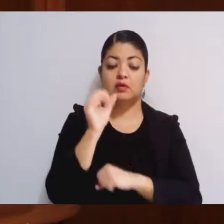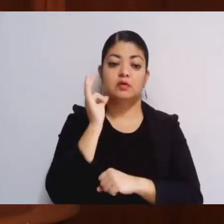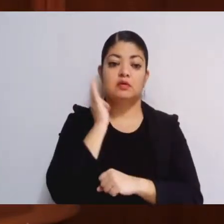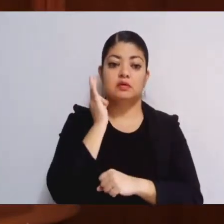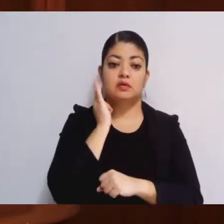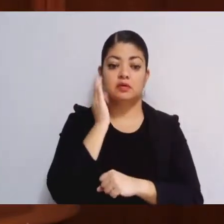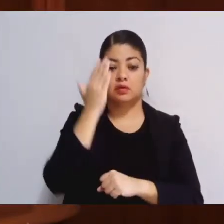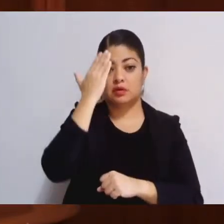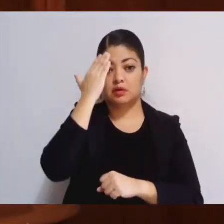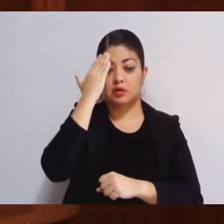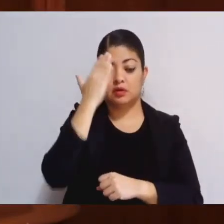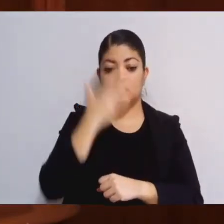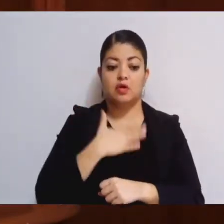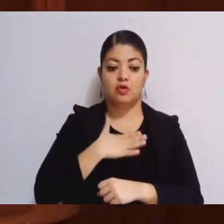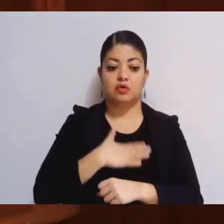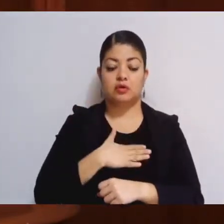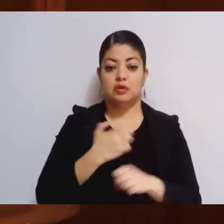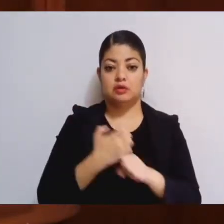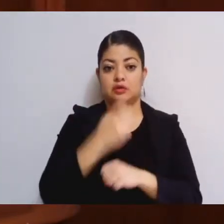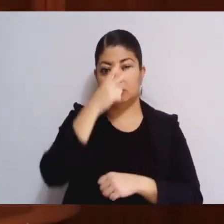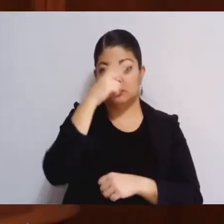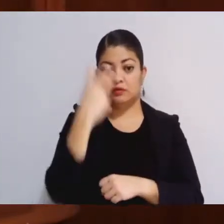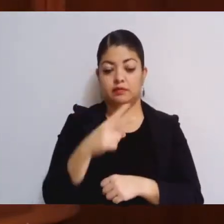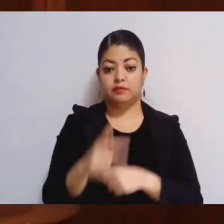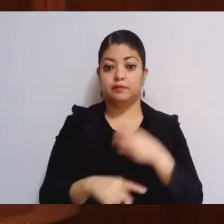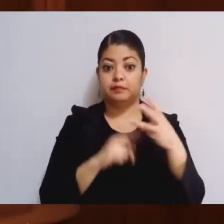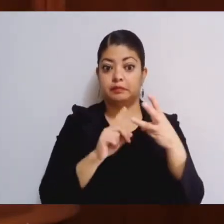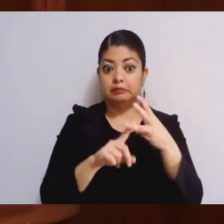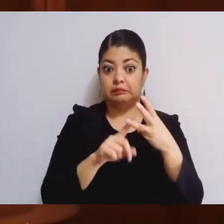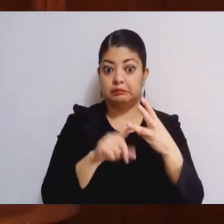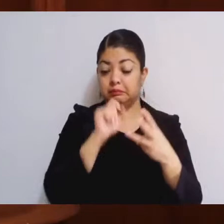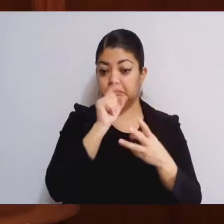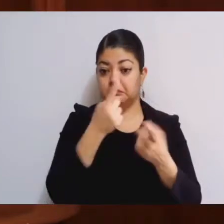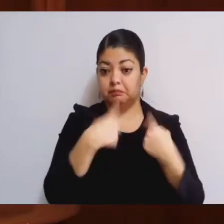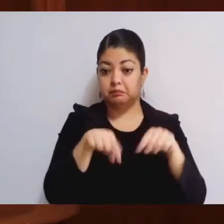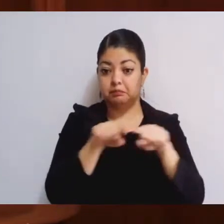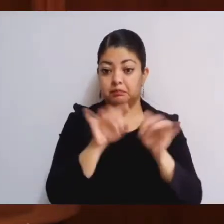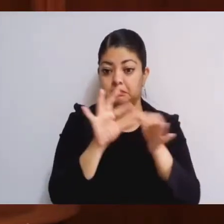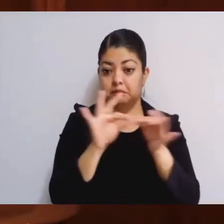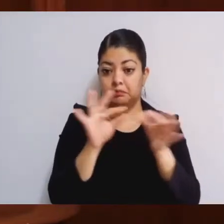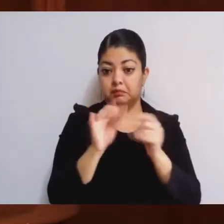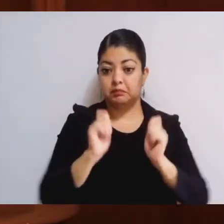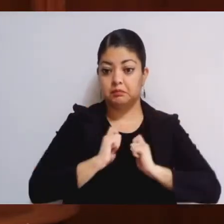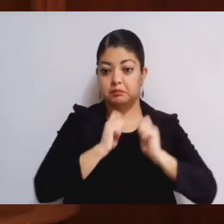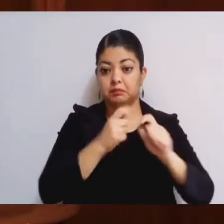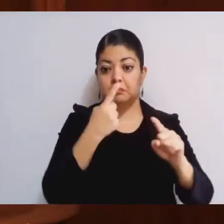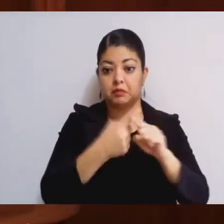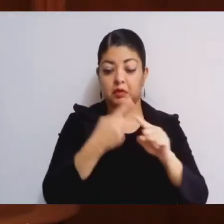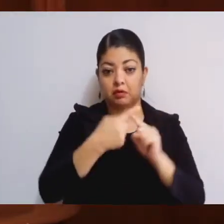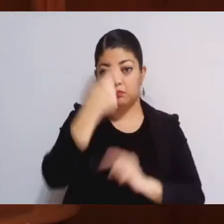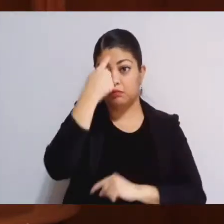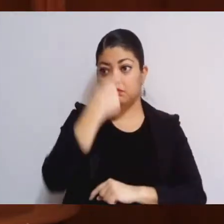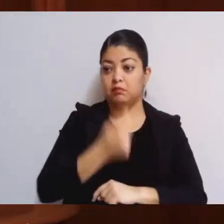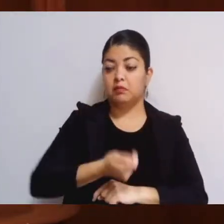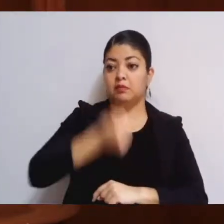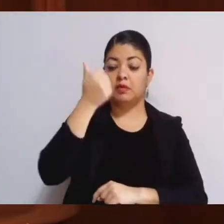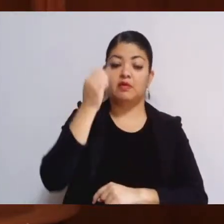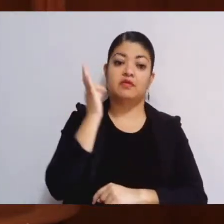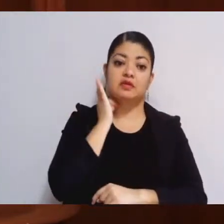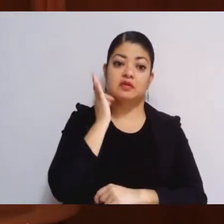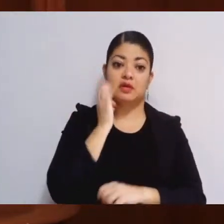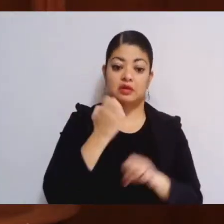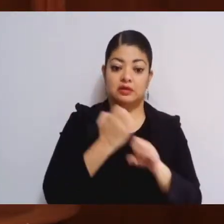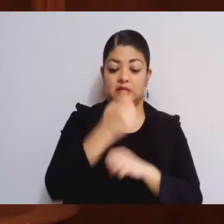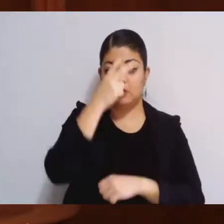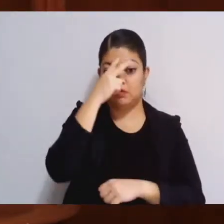Justicia del Estado de México. Tres, en este contexto, la designación del primer Fiscal General de Justicia del Estado de México